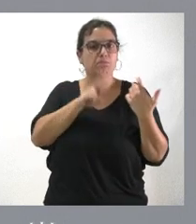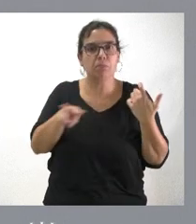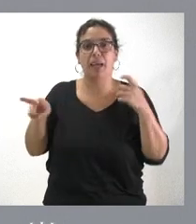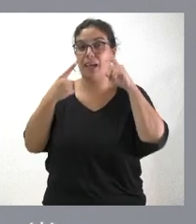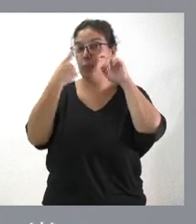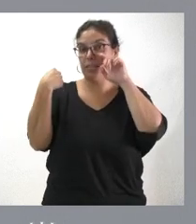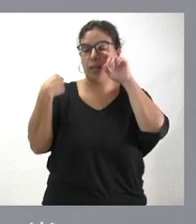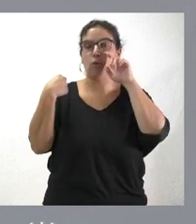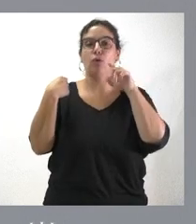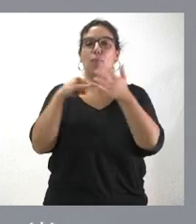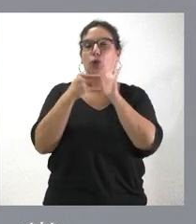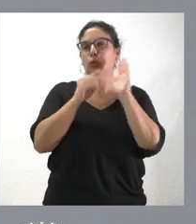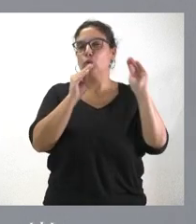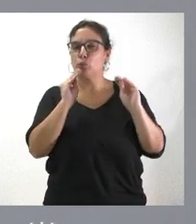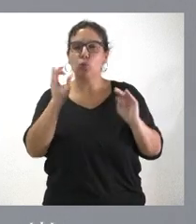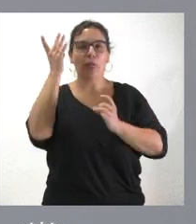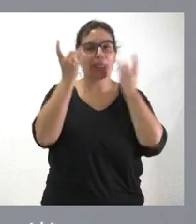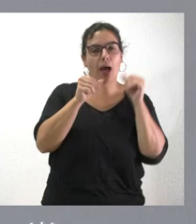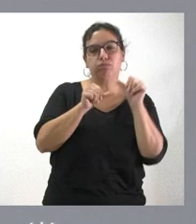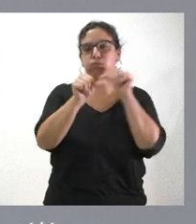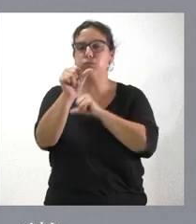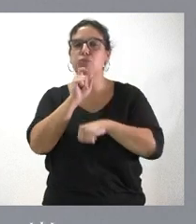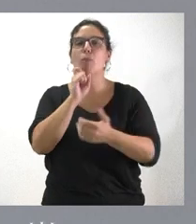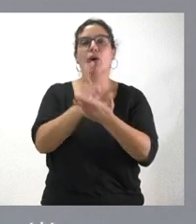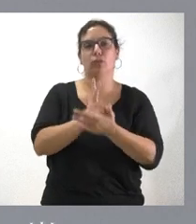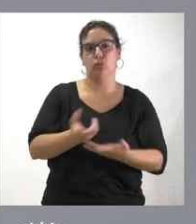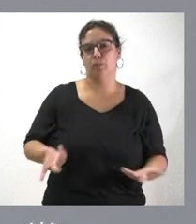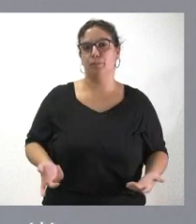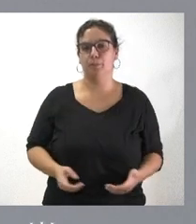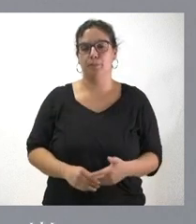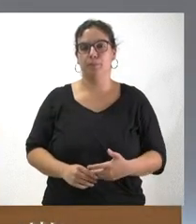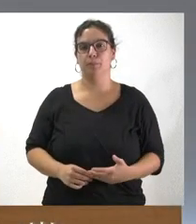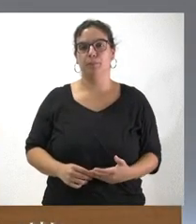pasado, pues cuáles eran sus proyectos, sus iniciativas y sus retos para los próximos tiempos.